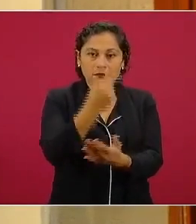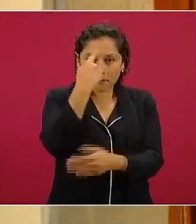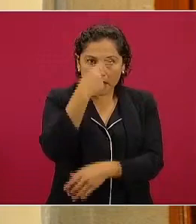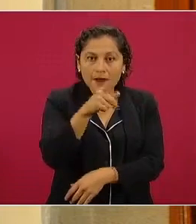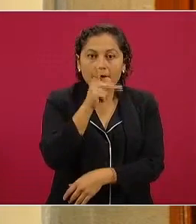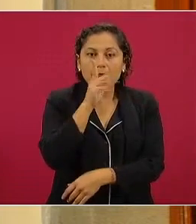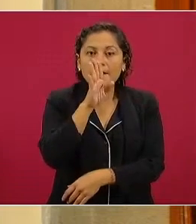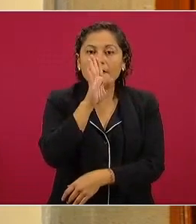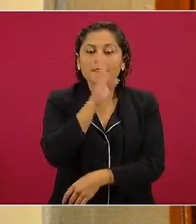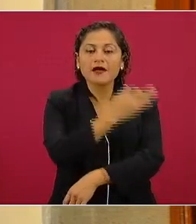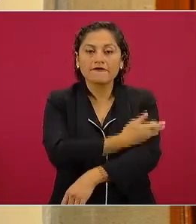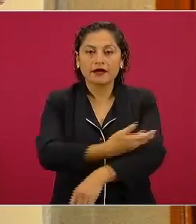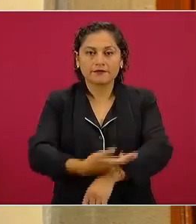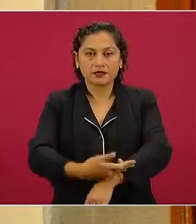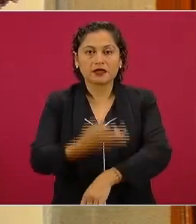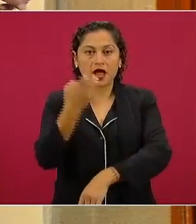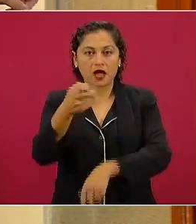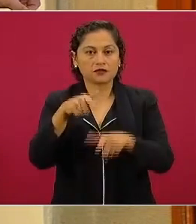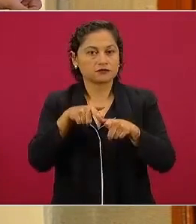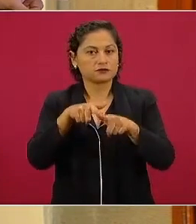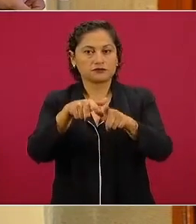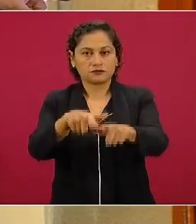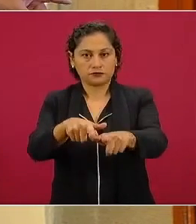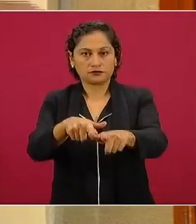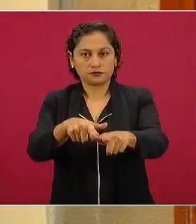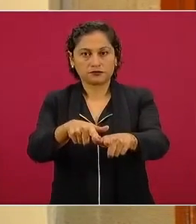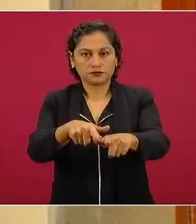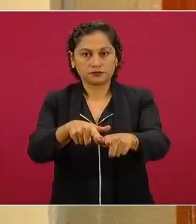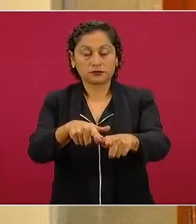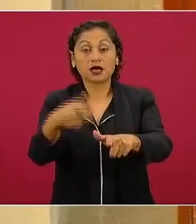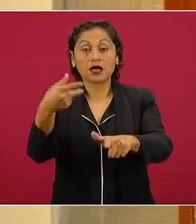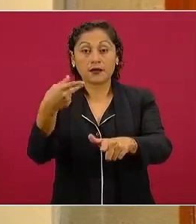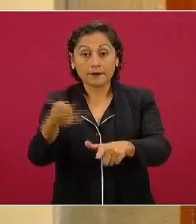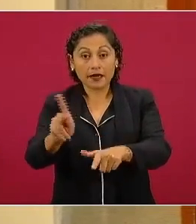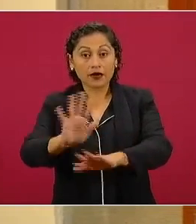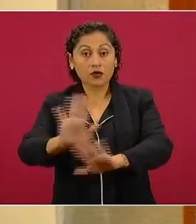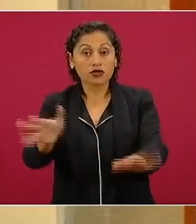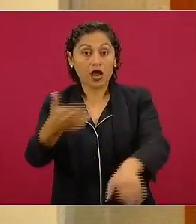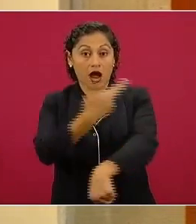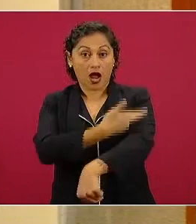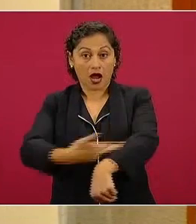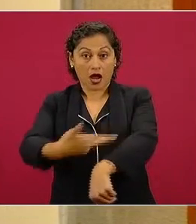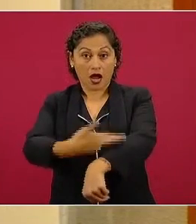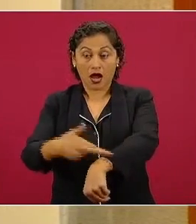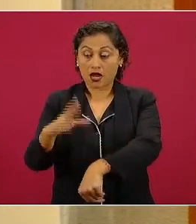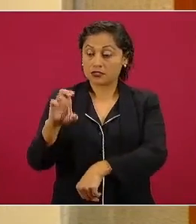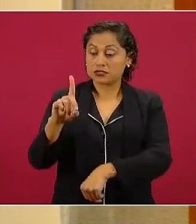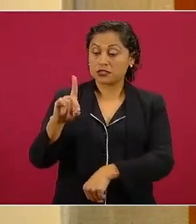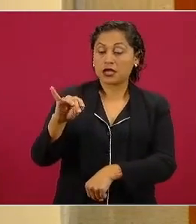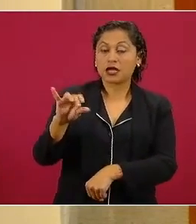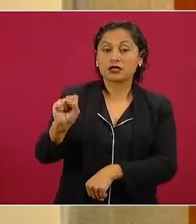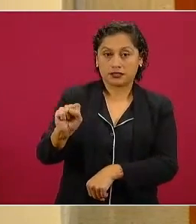y existe una regularización de los CENDIs.